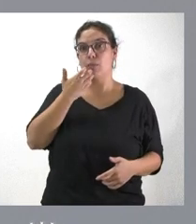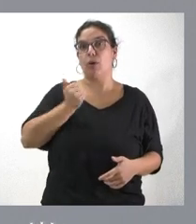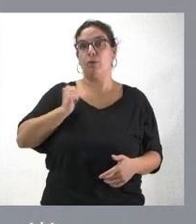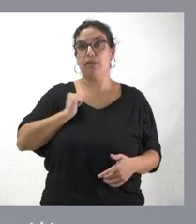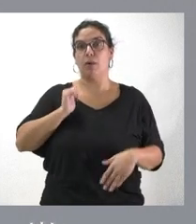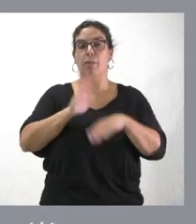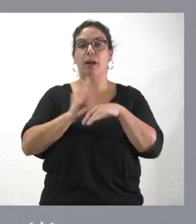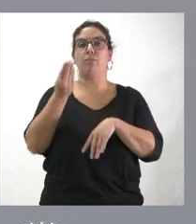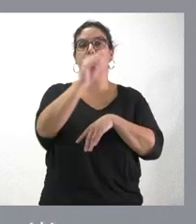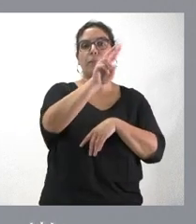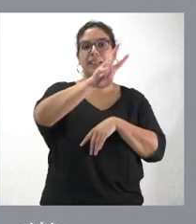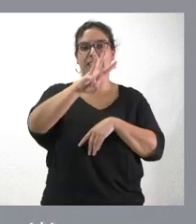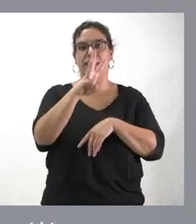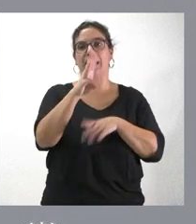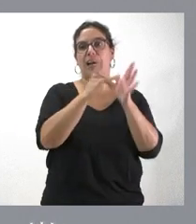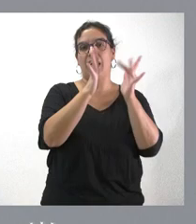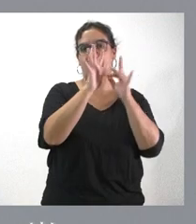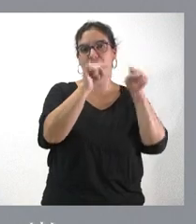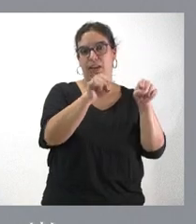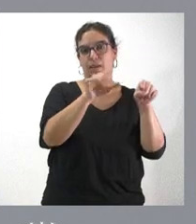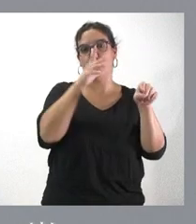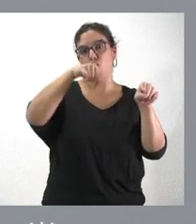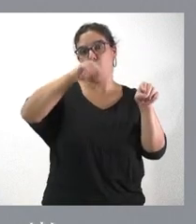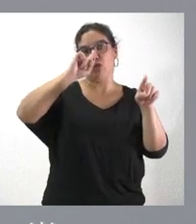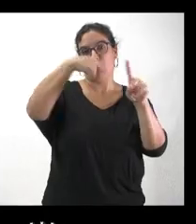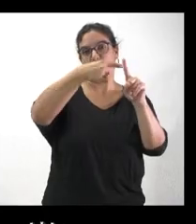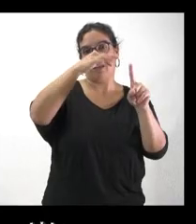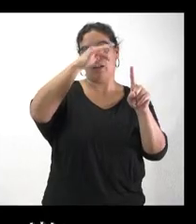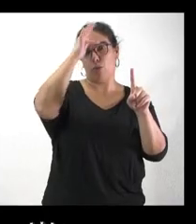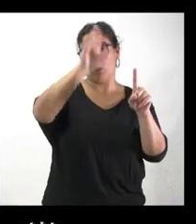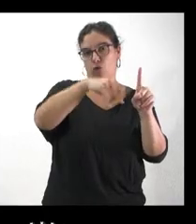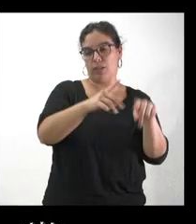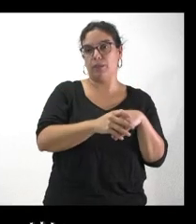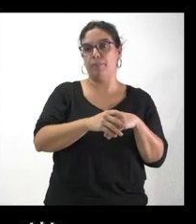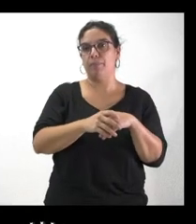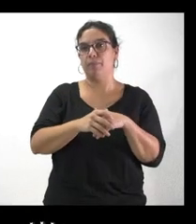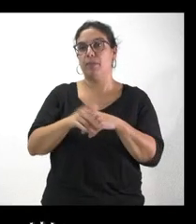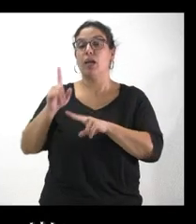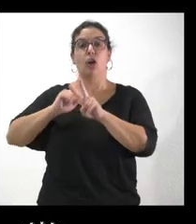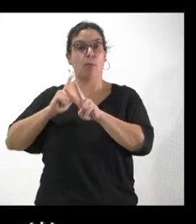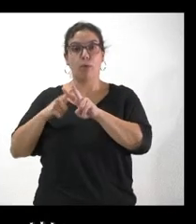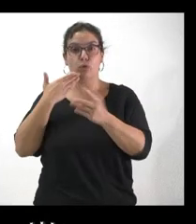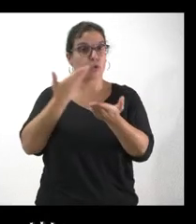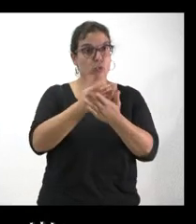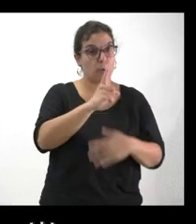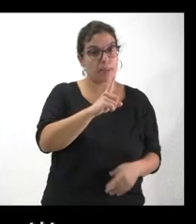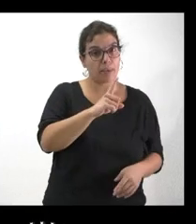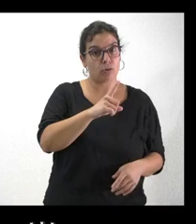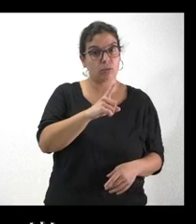para el 23 de abril, que no caía en domingo en esta ocasión. ¿Y no se lo ha pedido esta vez su socio de Gobierno que fuese festivo?